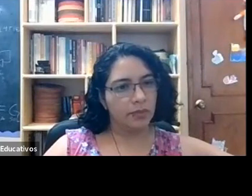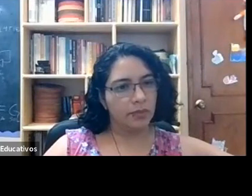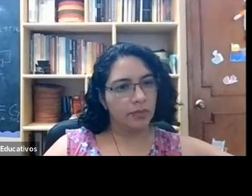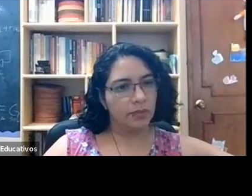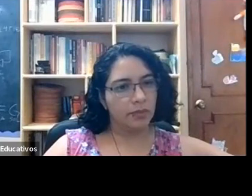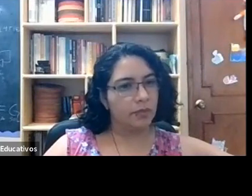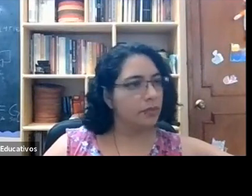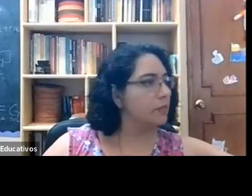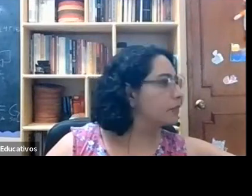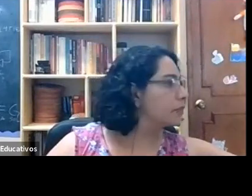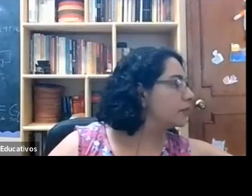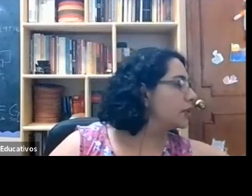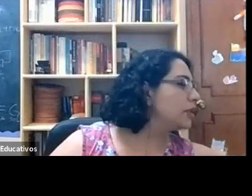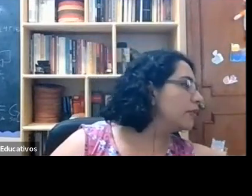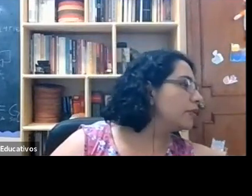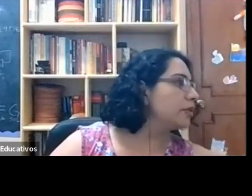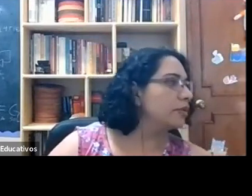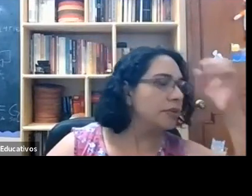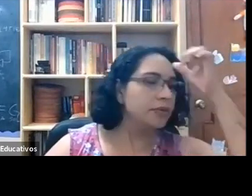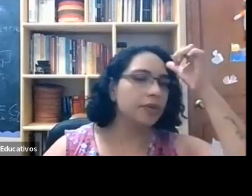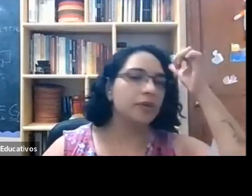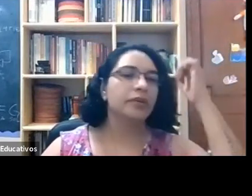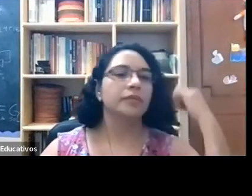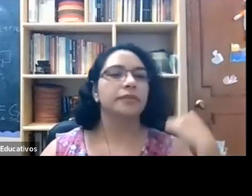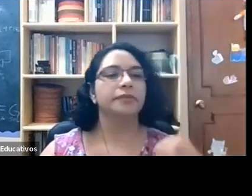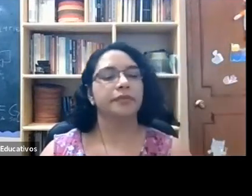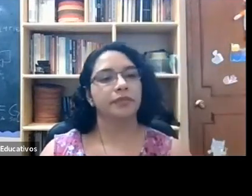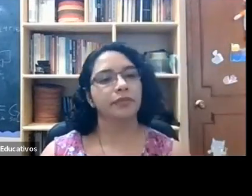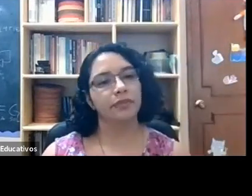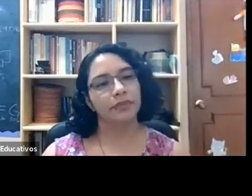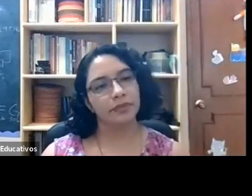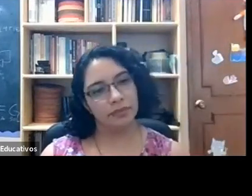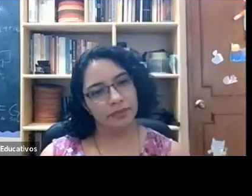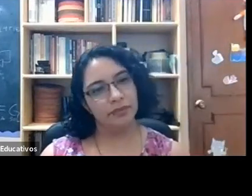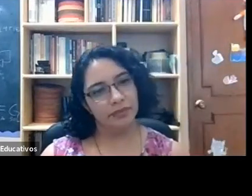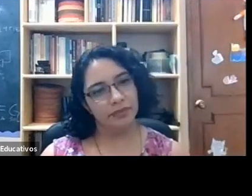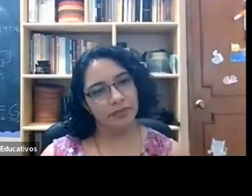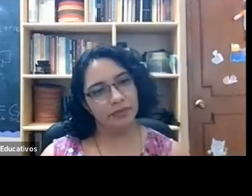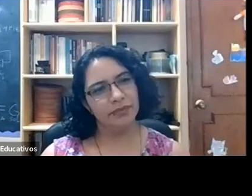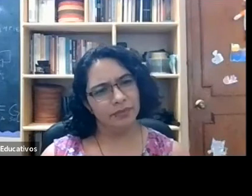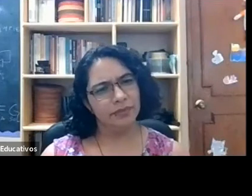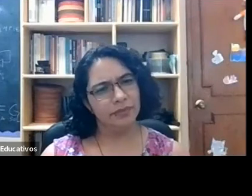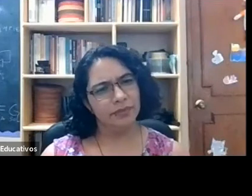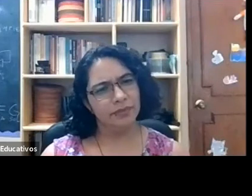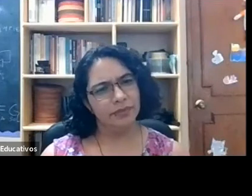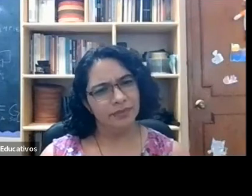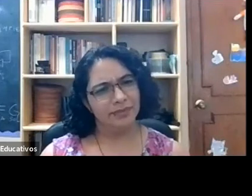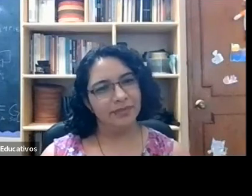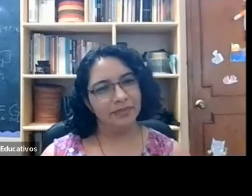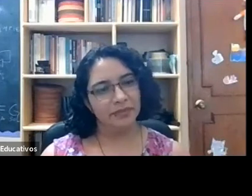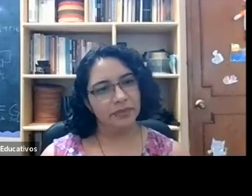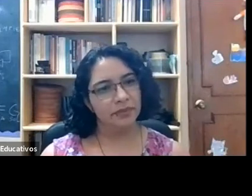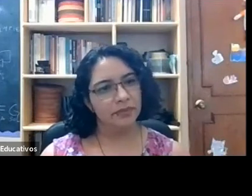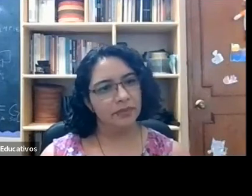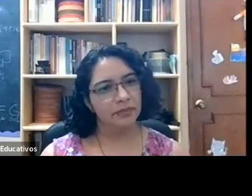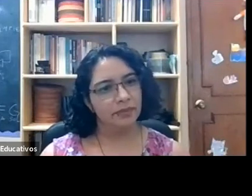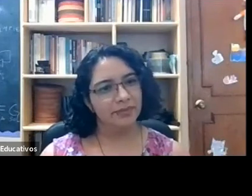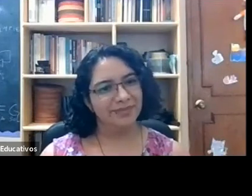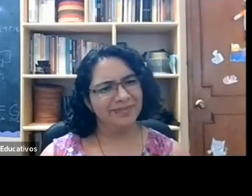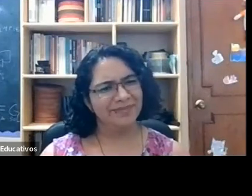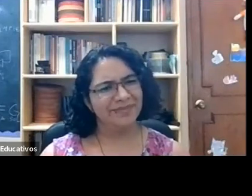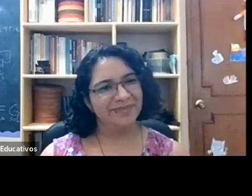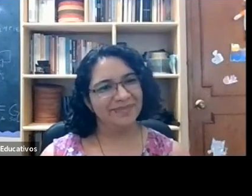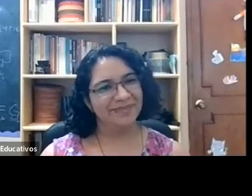recibiera un reconocimiento de tu parte. Yo como, ¿por qué? Es que nada más ayudé una vez. Y yo le decía, es que para mí